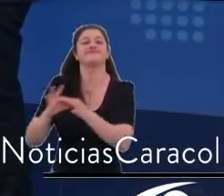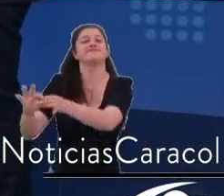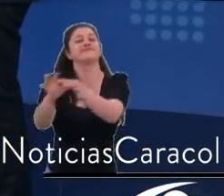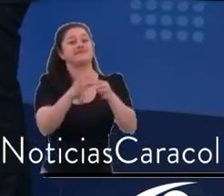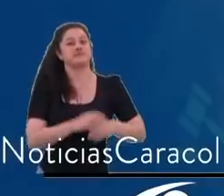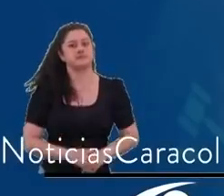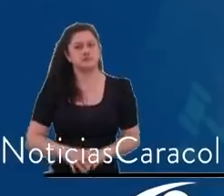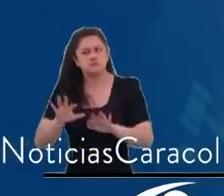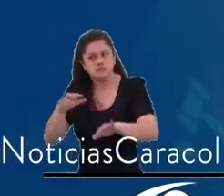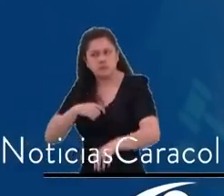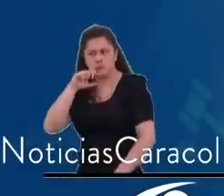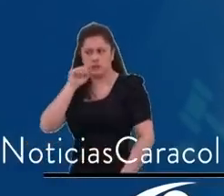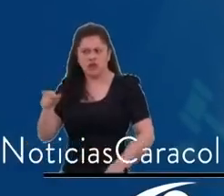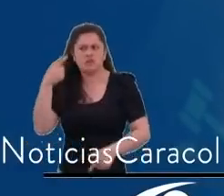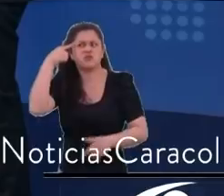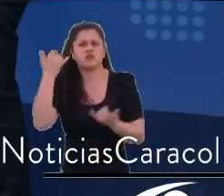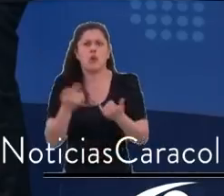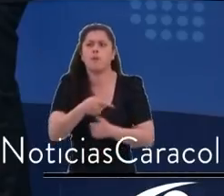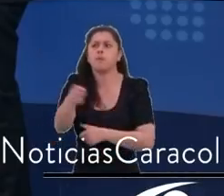lo sabe bastante bien.